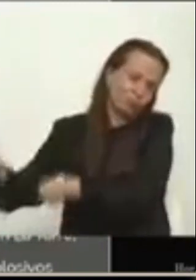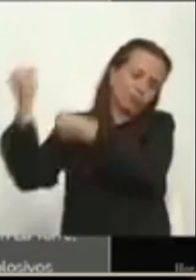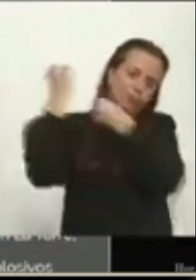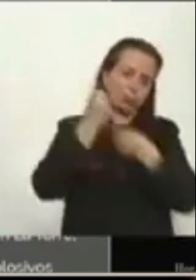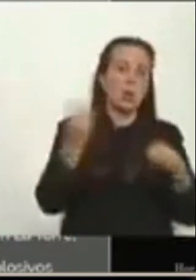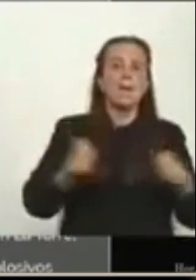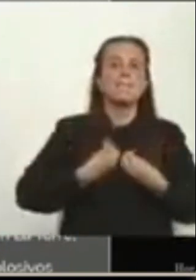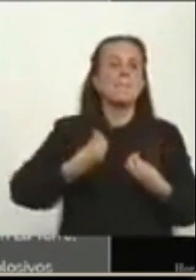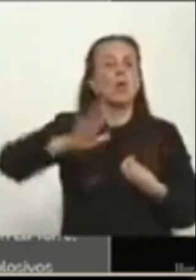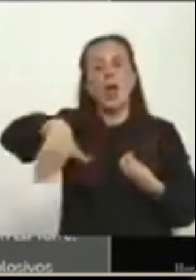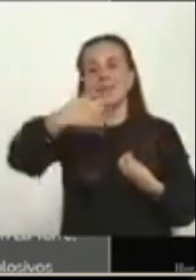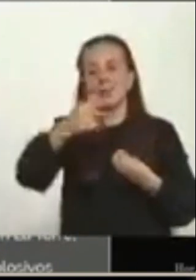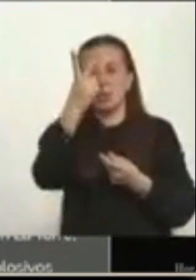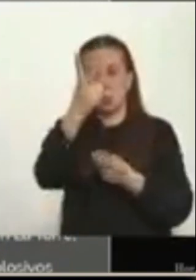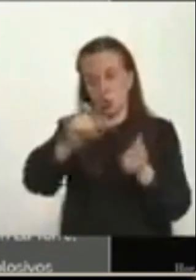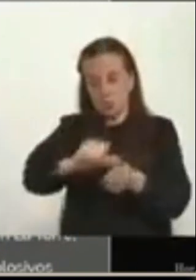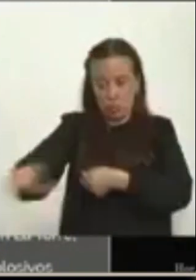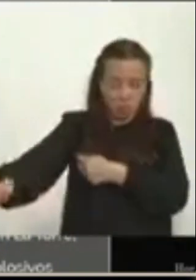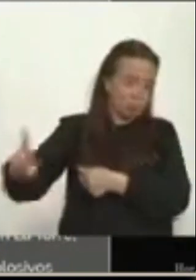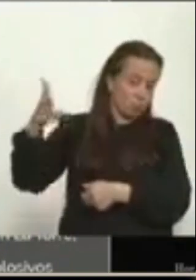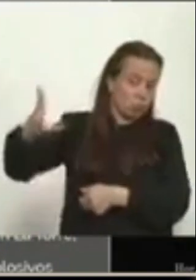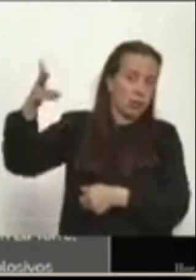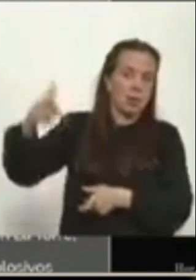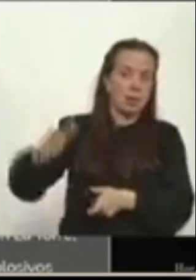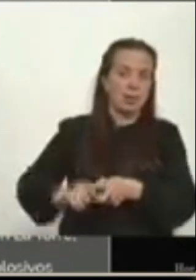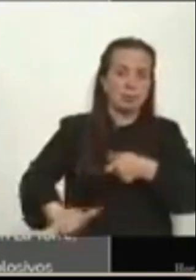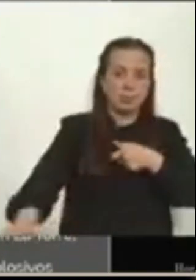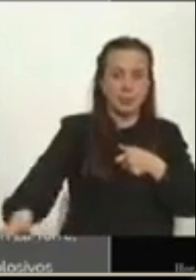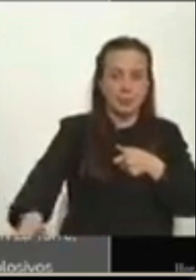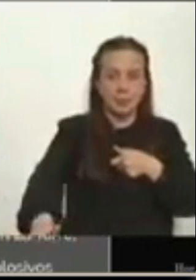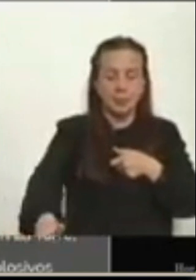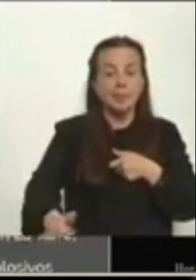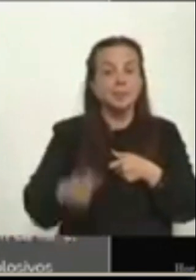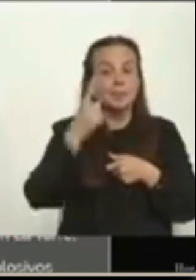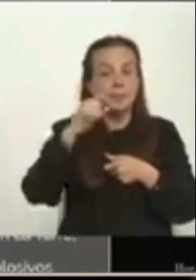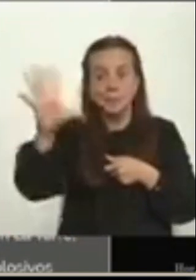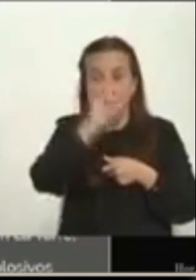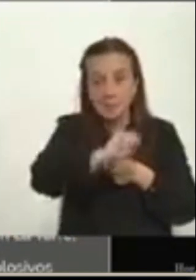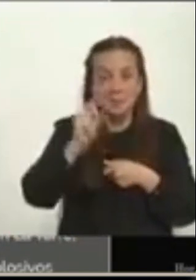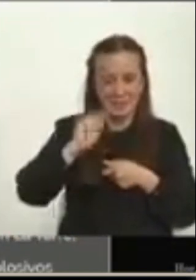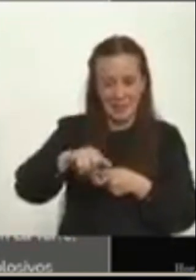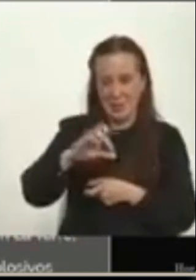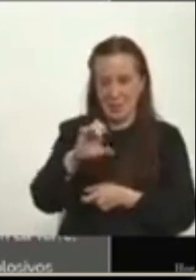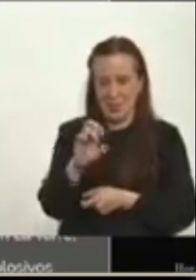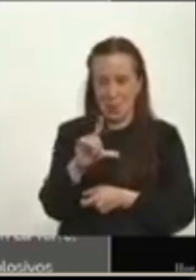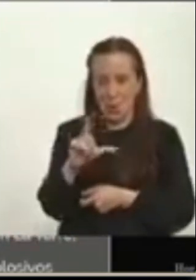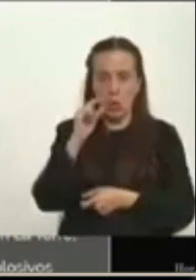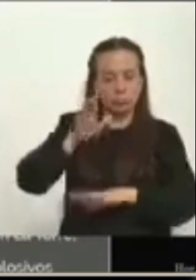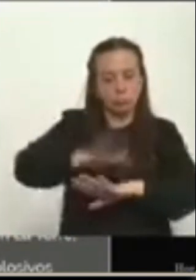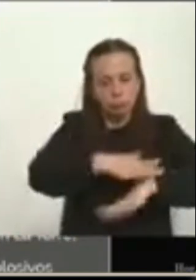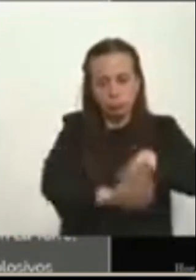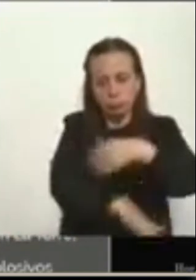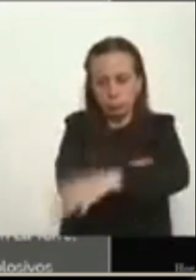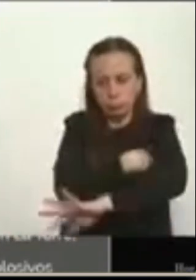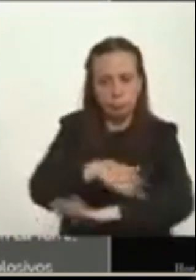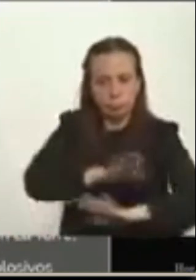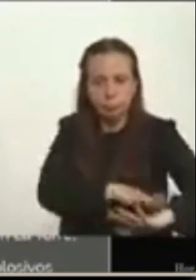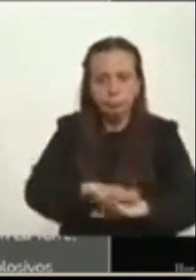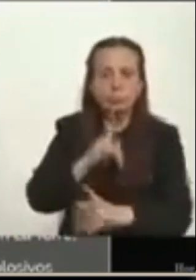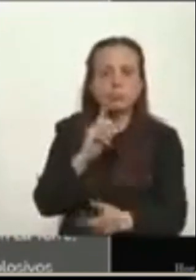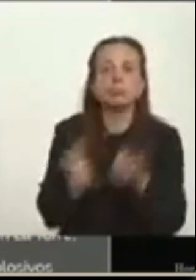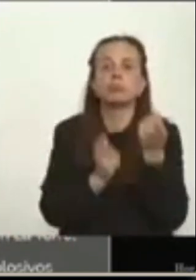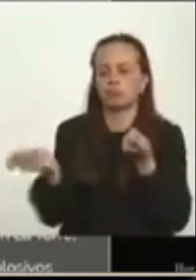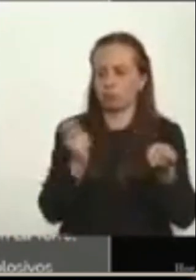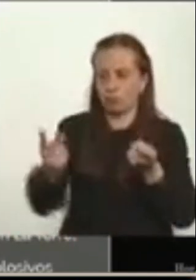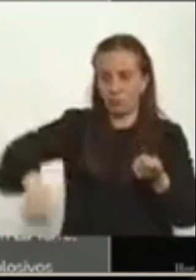aparece baleado a dos metros de su casa. El Comando Operativo Apolo transmitió el ministro afirma que se coordinó el